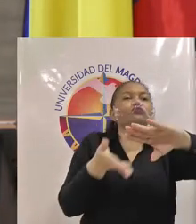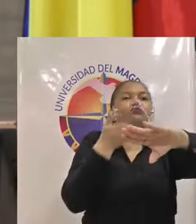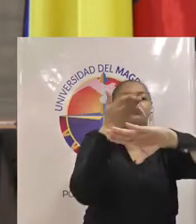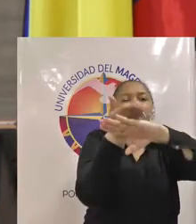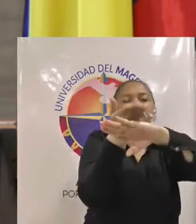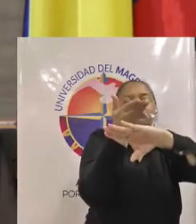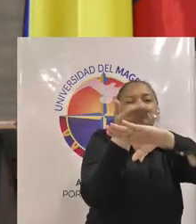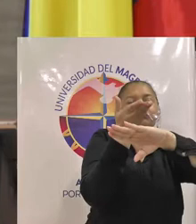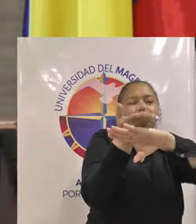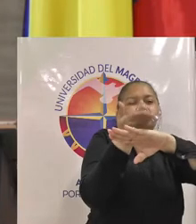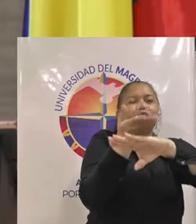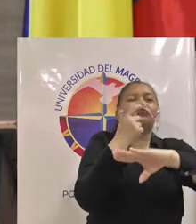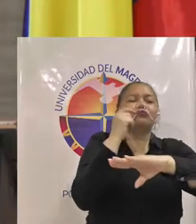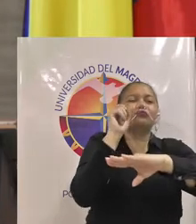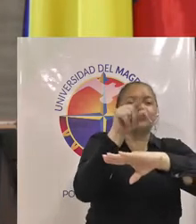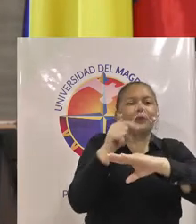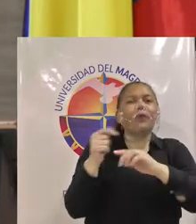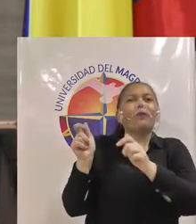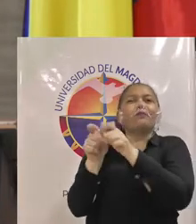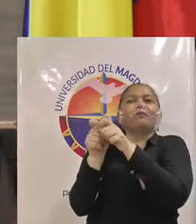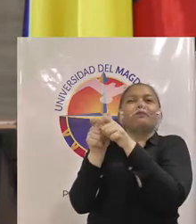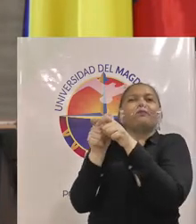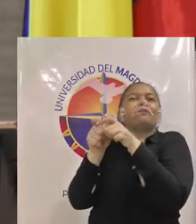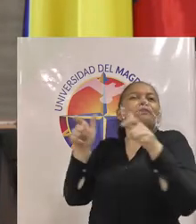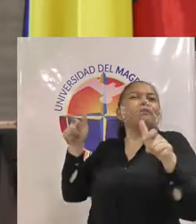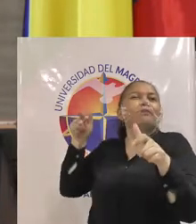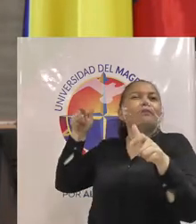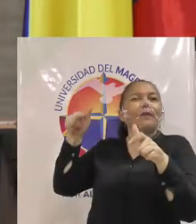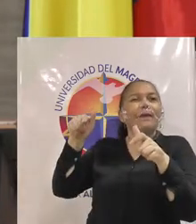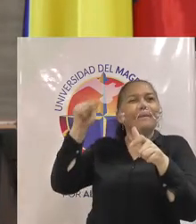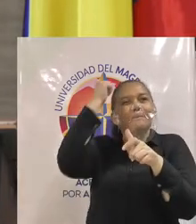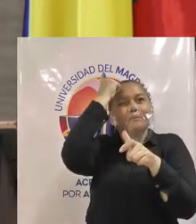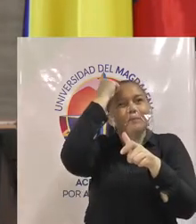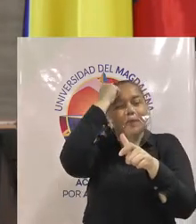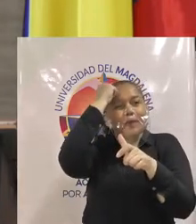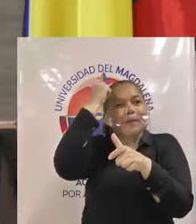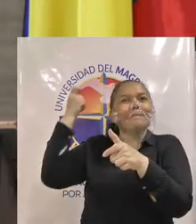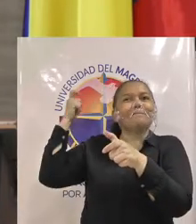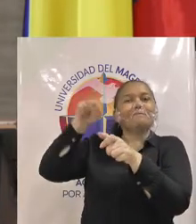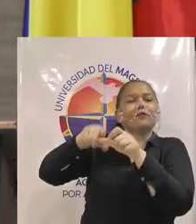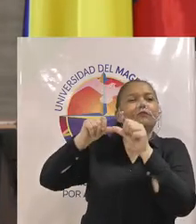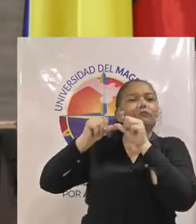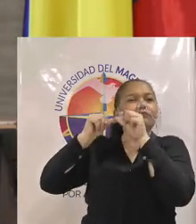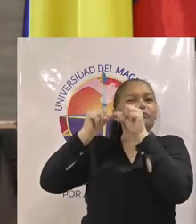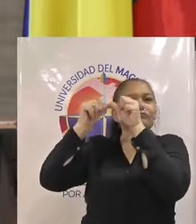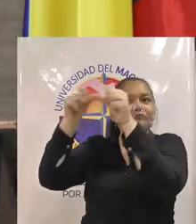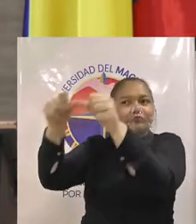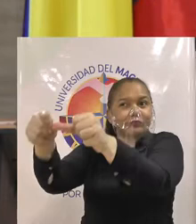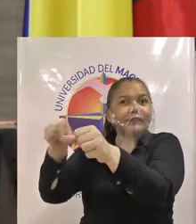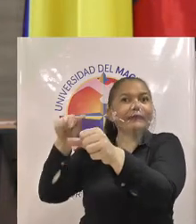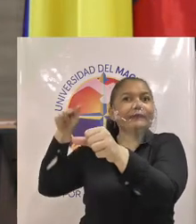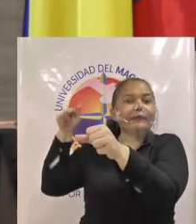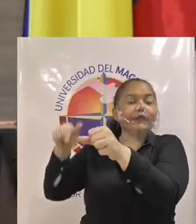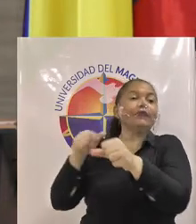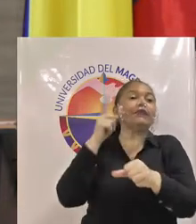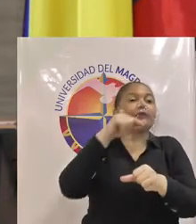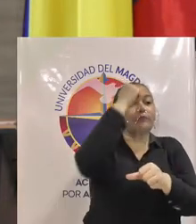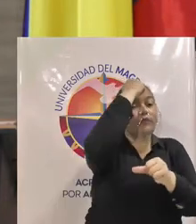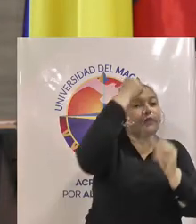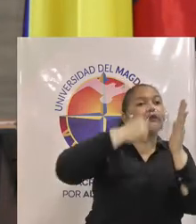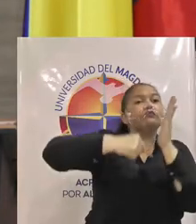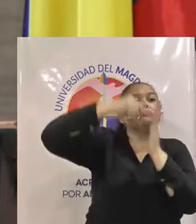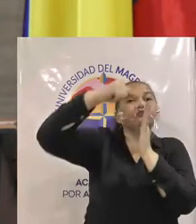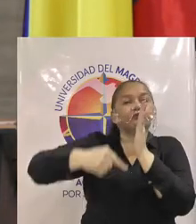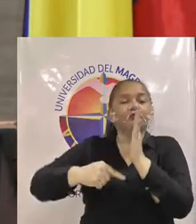la cantidad de docentes de planta y mejorar condiciones de los docentes ocasionales y